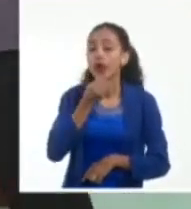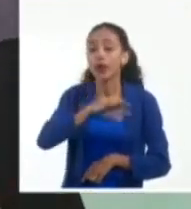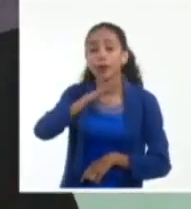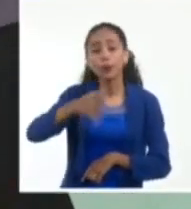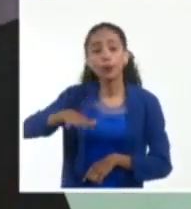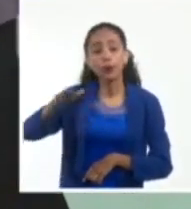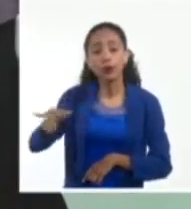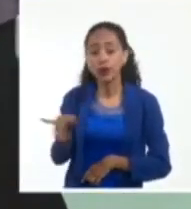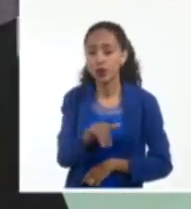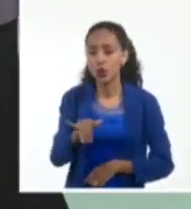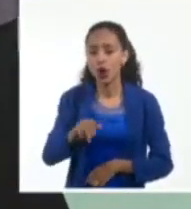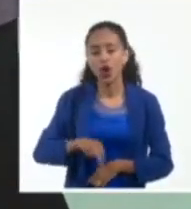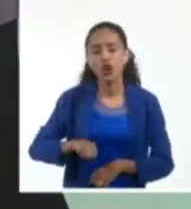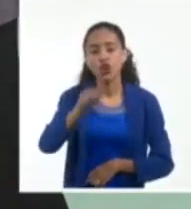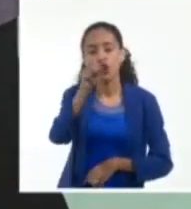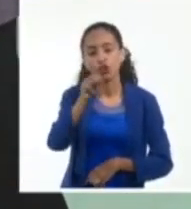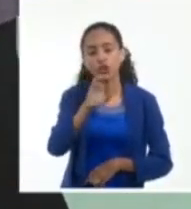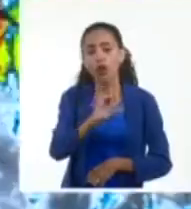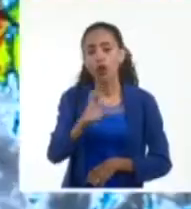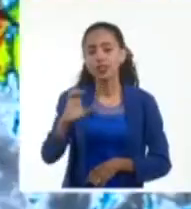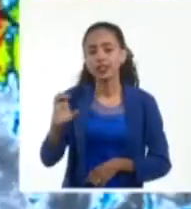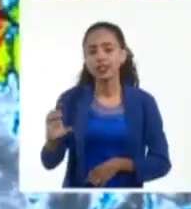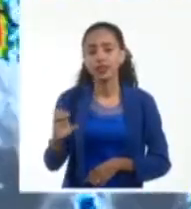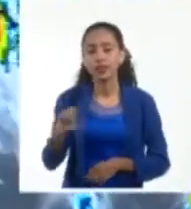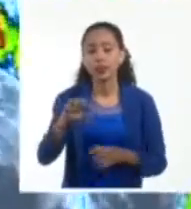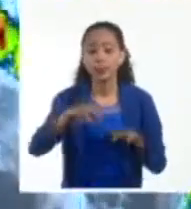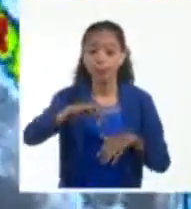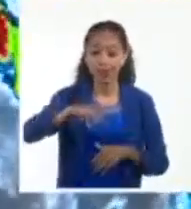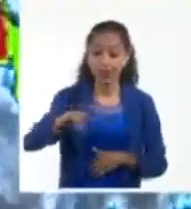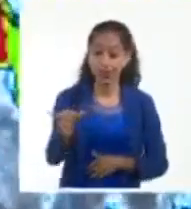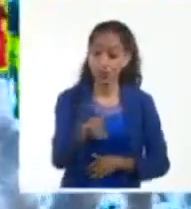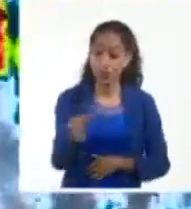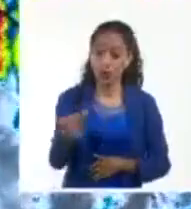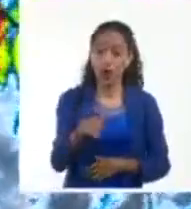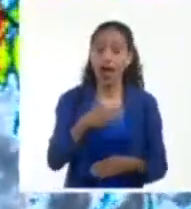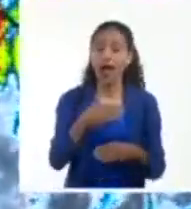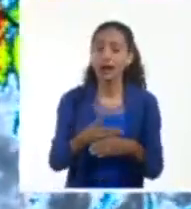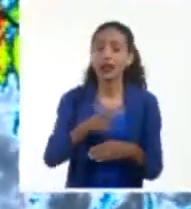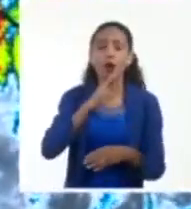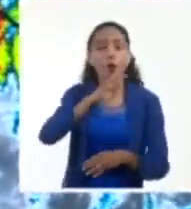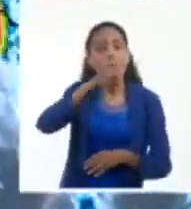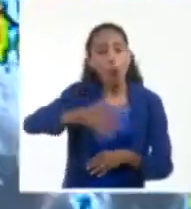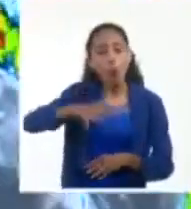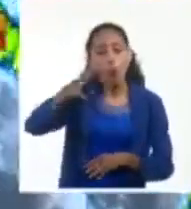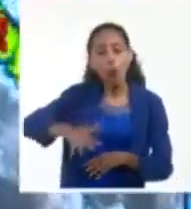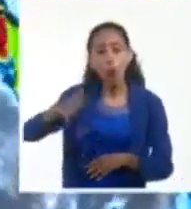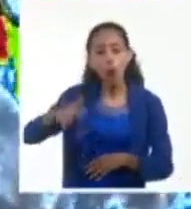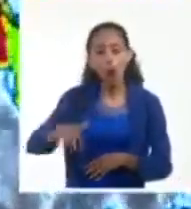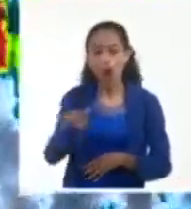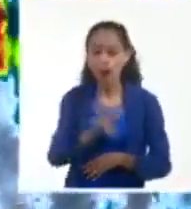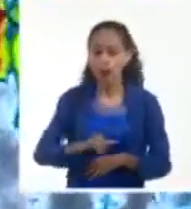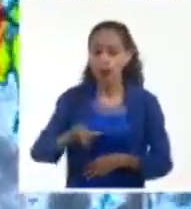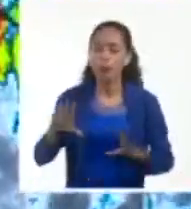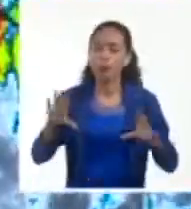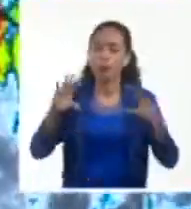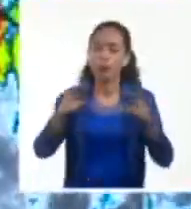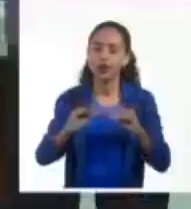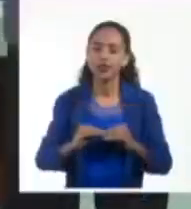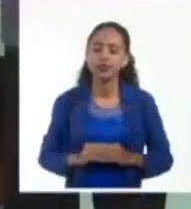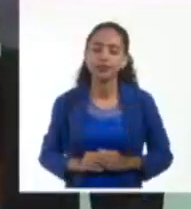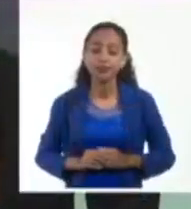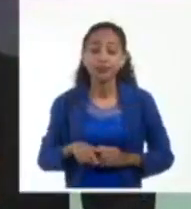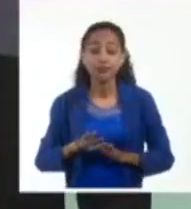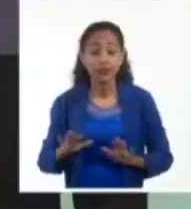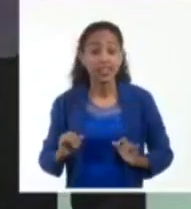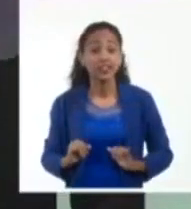en el norte occidental de Pinal de Río, incrementándose hasta marejadas durante esta noche. Así que, mis amigos, estas